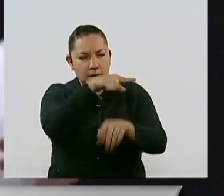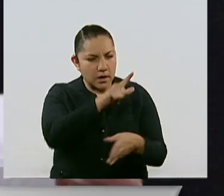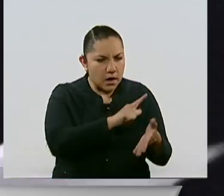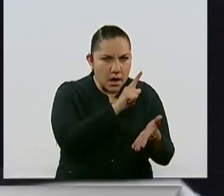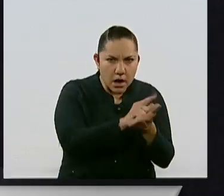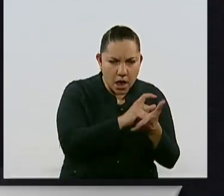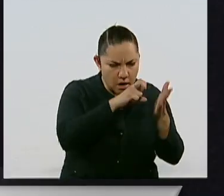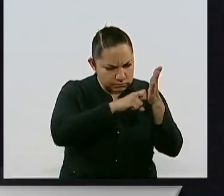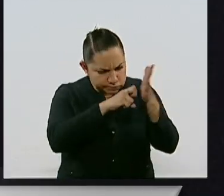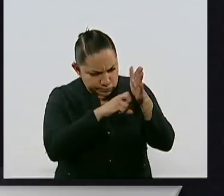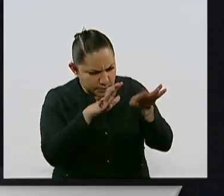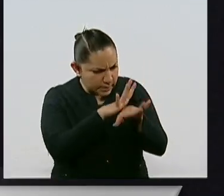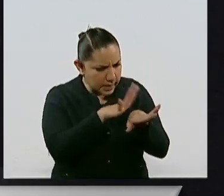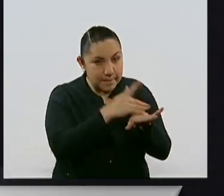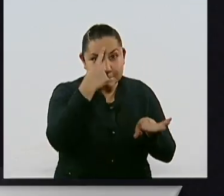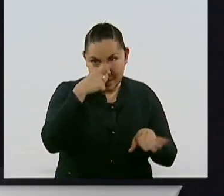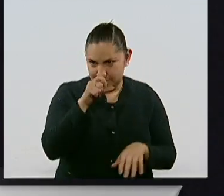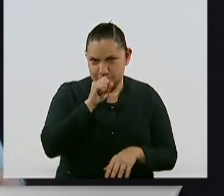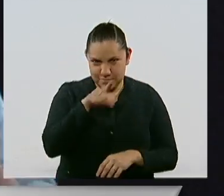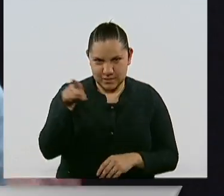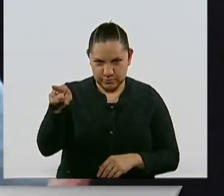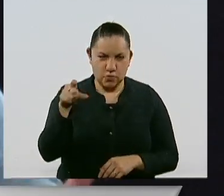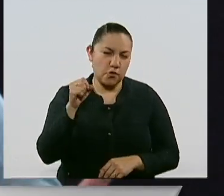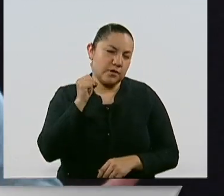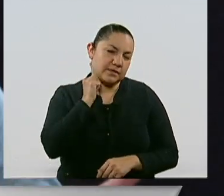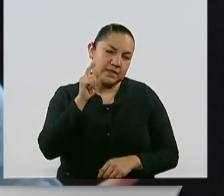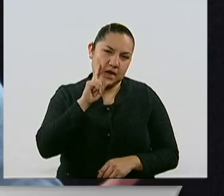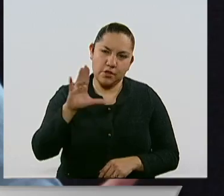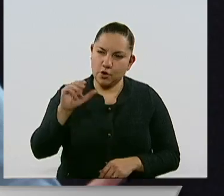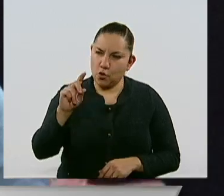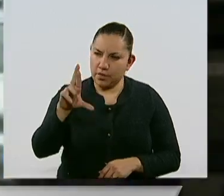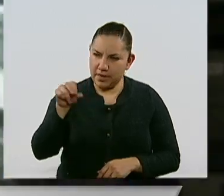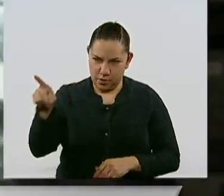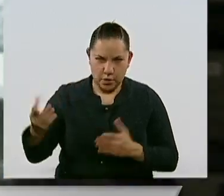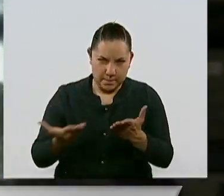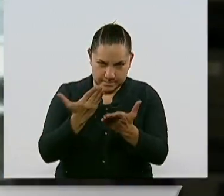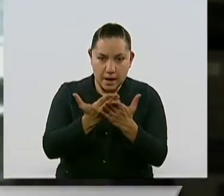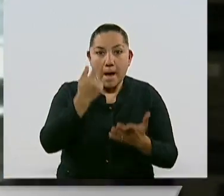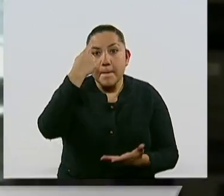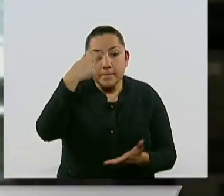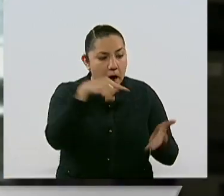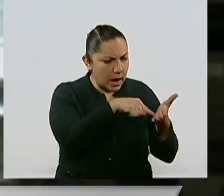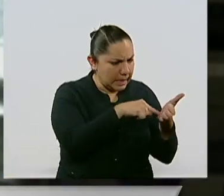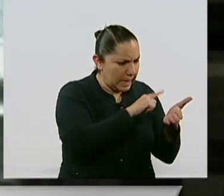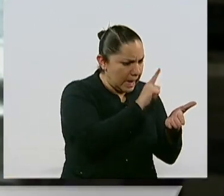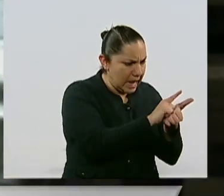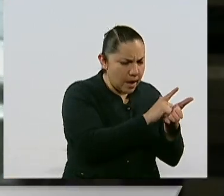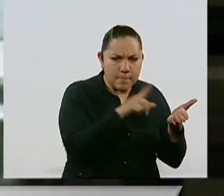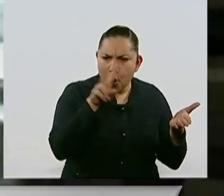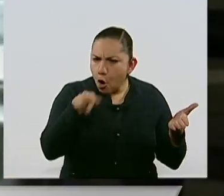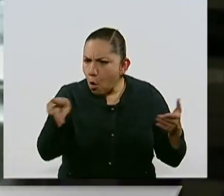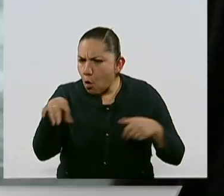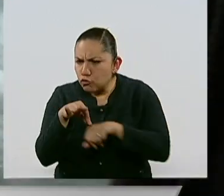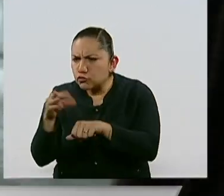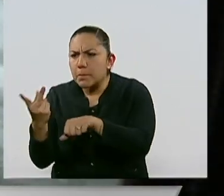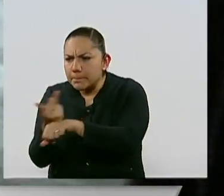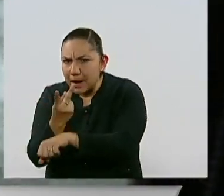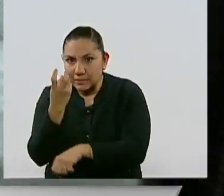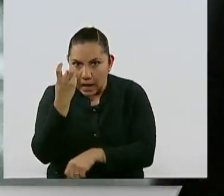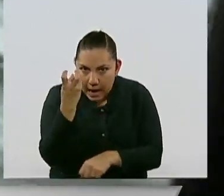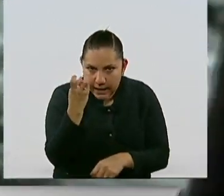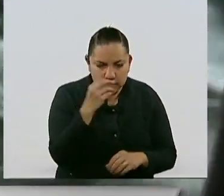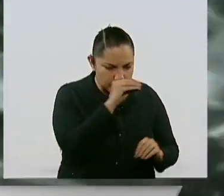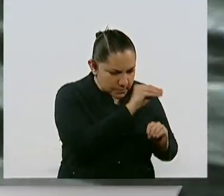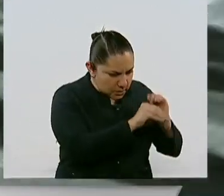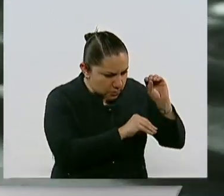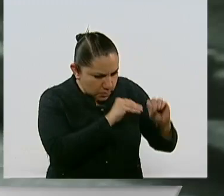iniciativa de la senadora Sánchez Cordero, de acotar esta brecha entre la ley y la realidad. Especialistas y legisladores coincidieron en